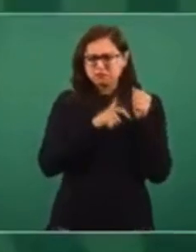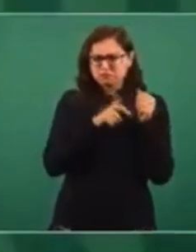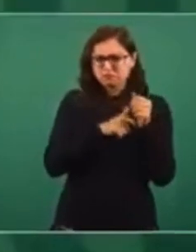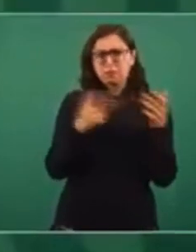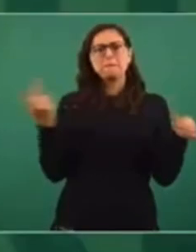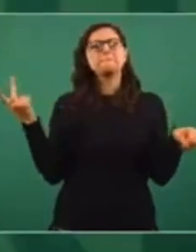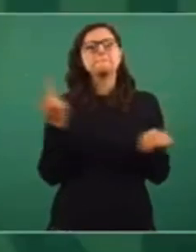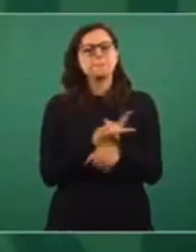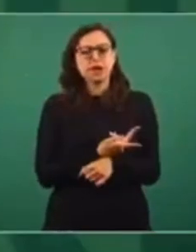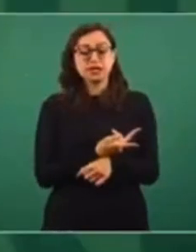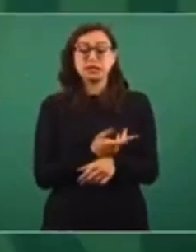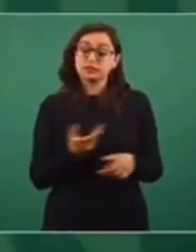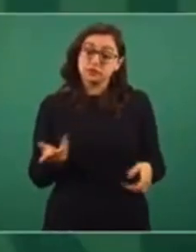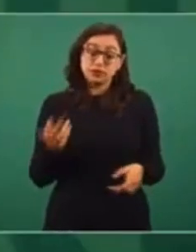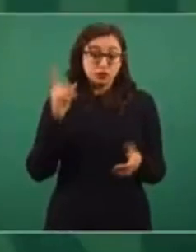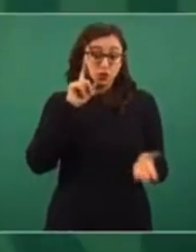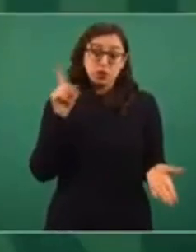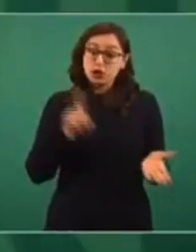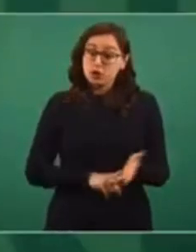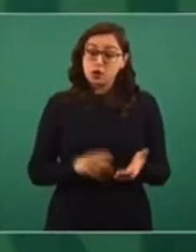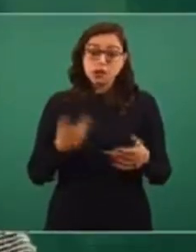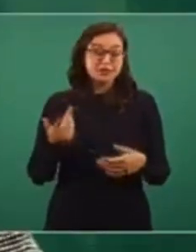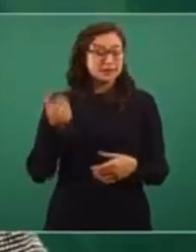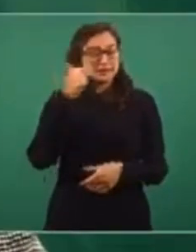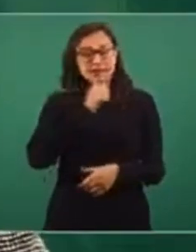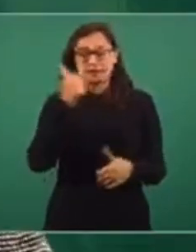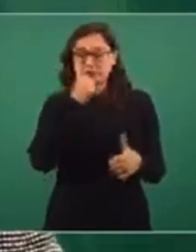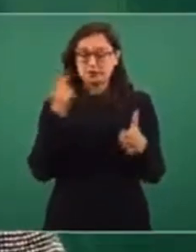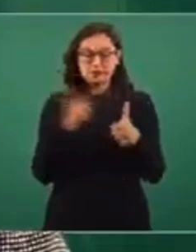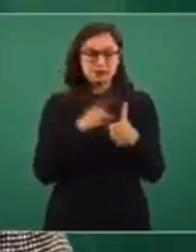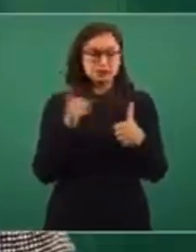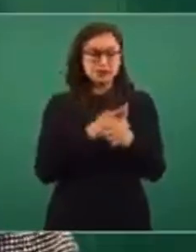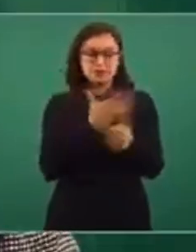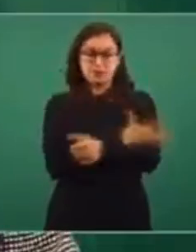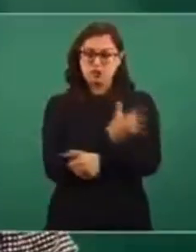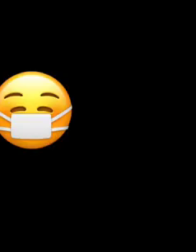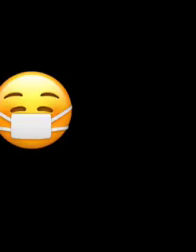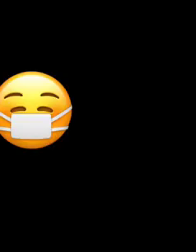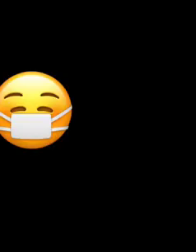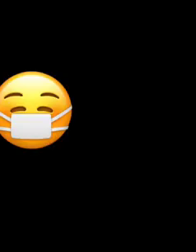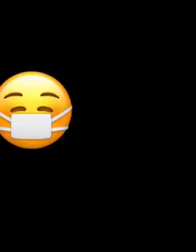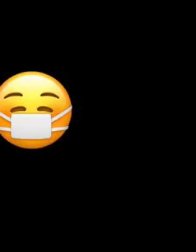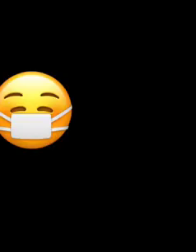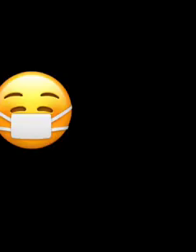todo la rendición de cuentas, la transparencia para que se pueda actuar en consecuencia.